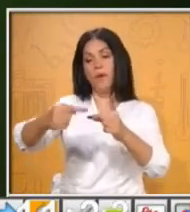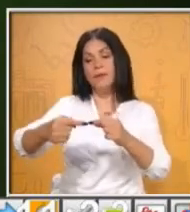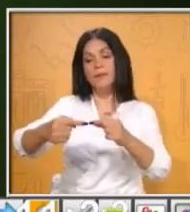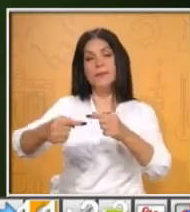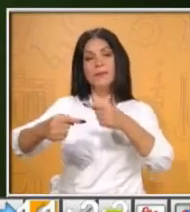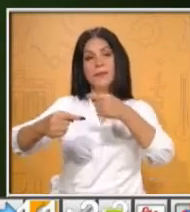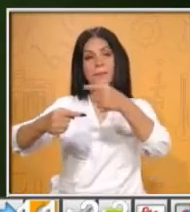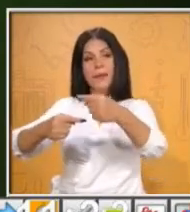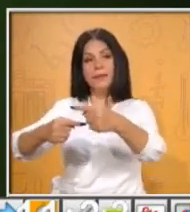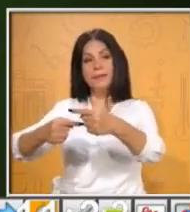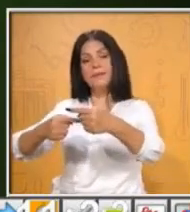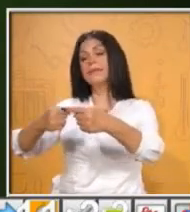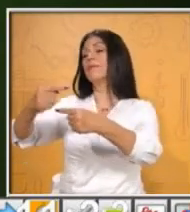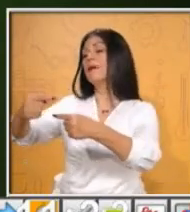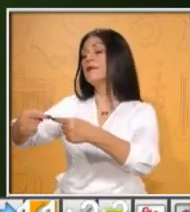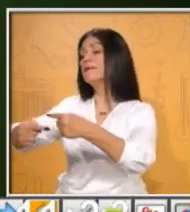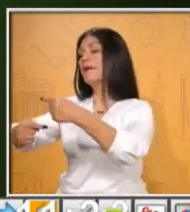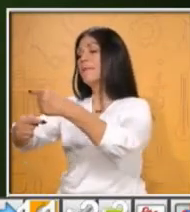ficha.